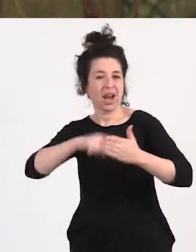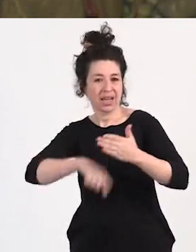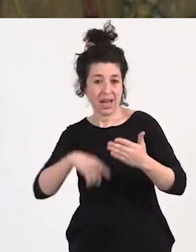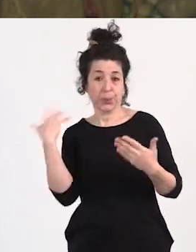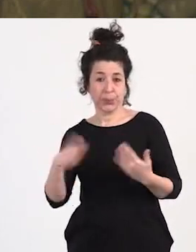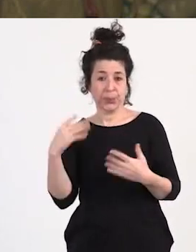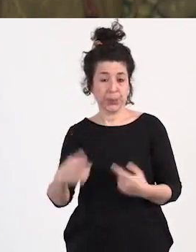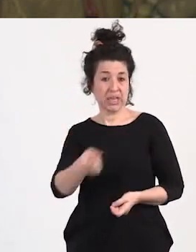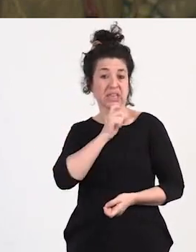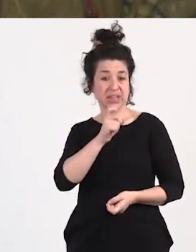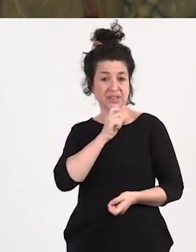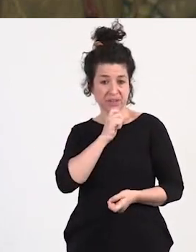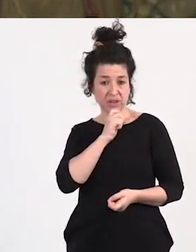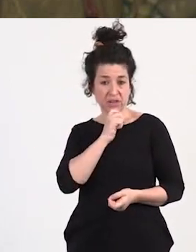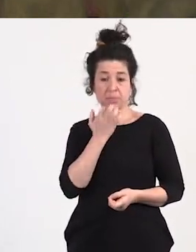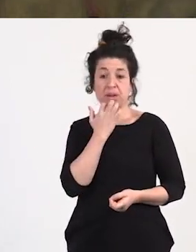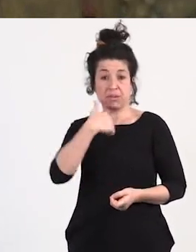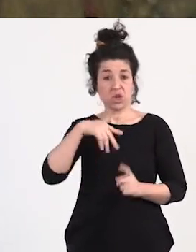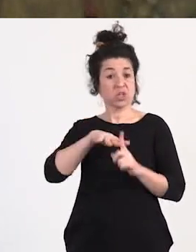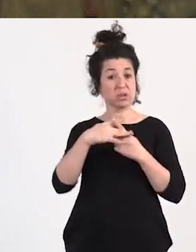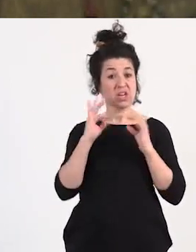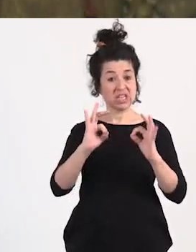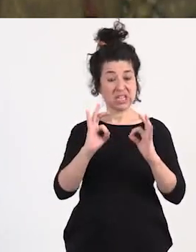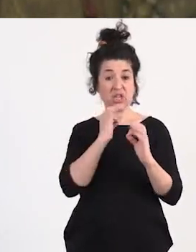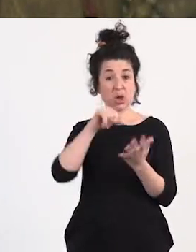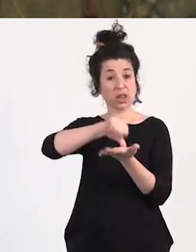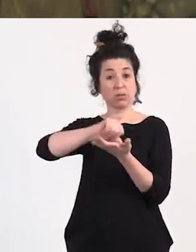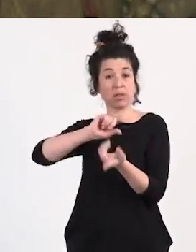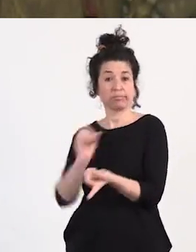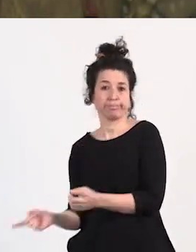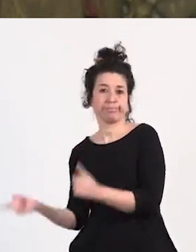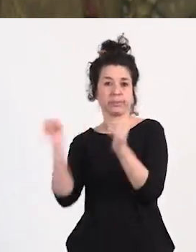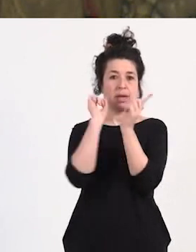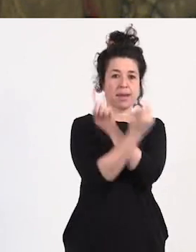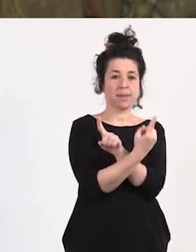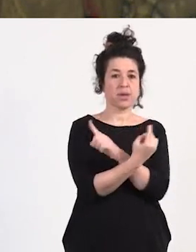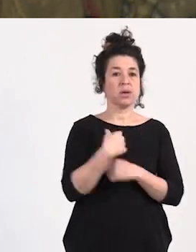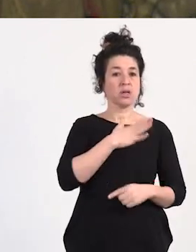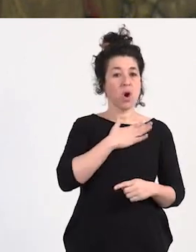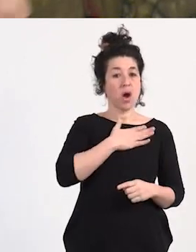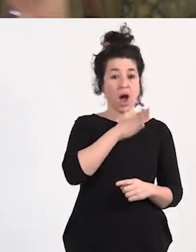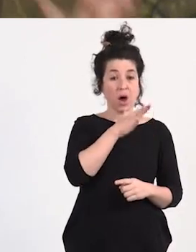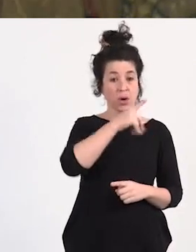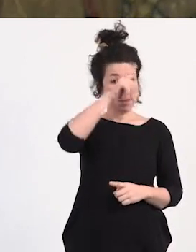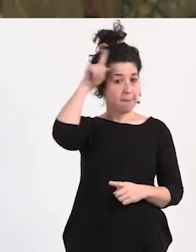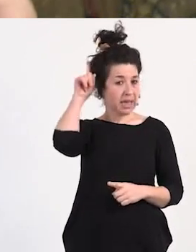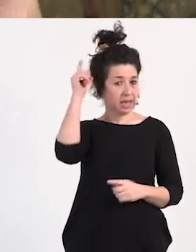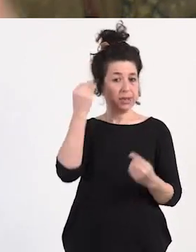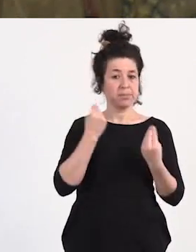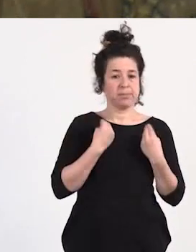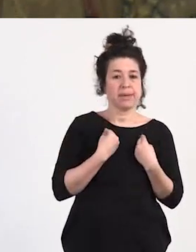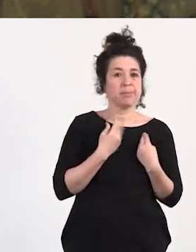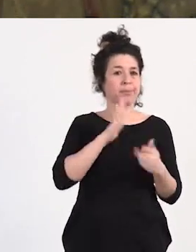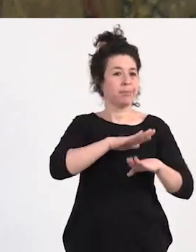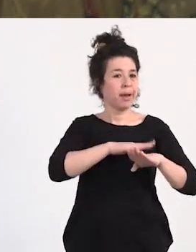me veo en esta situación me he mudado a la ciudad estoy viviendo en Madrid y para alquilar un piso pues piden tres meses de nóminas